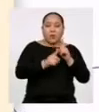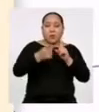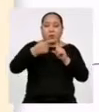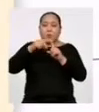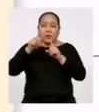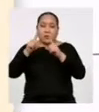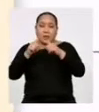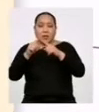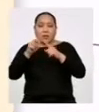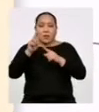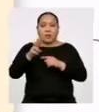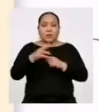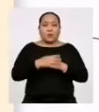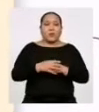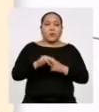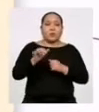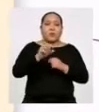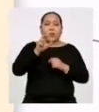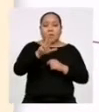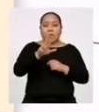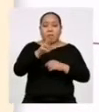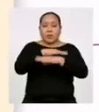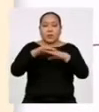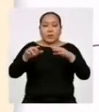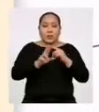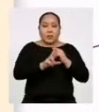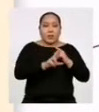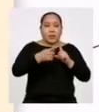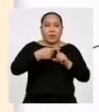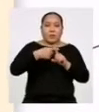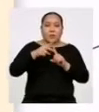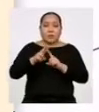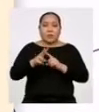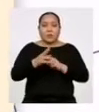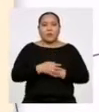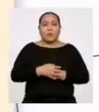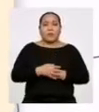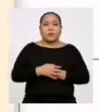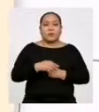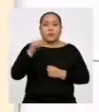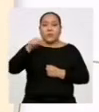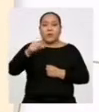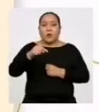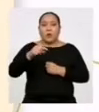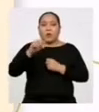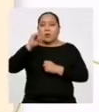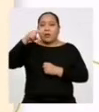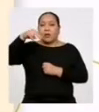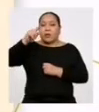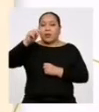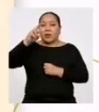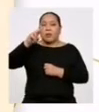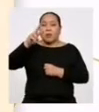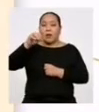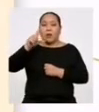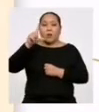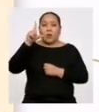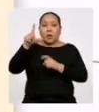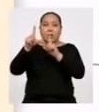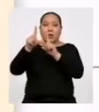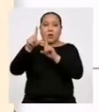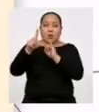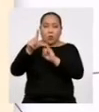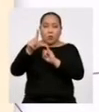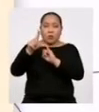Es igual a 3 más 2 Por la amplitud del intervalo que es 5 34 más 15